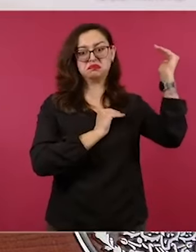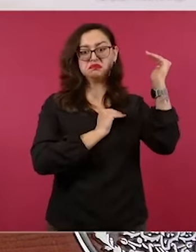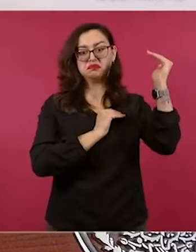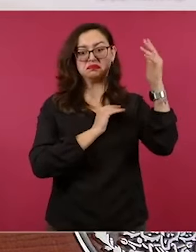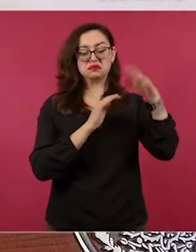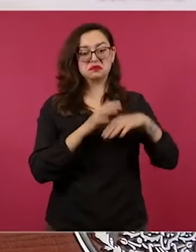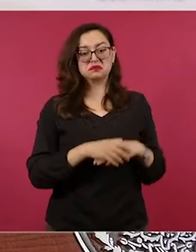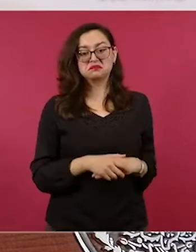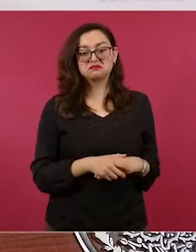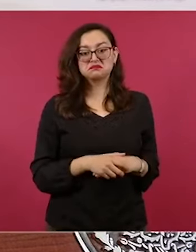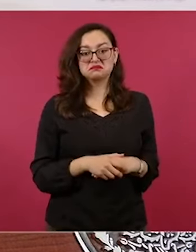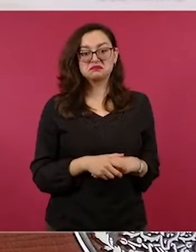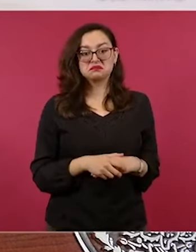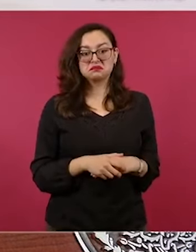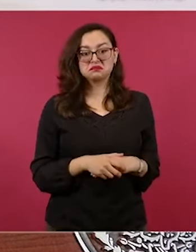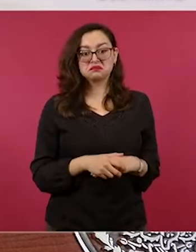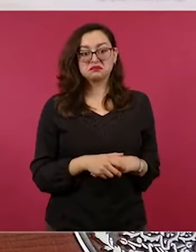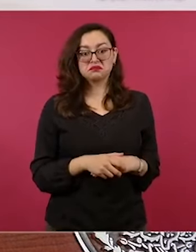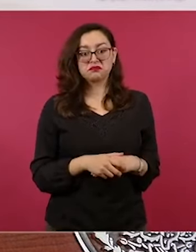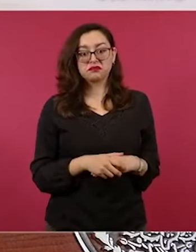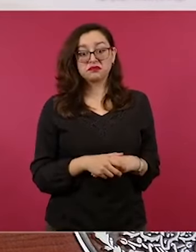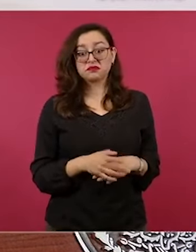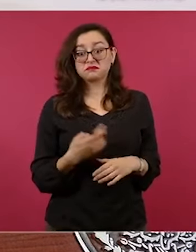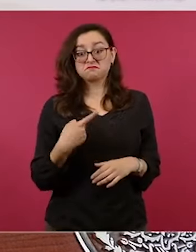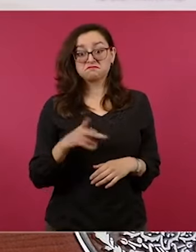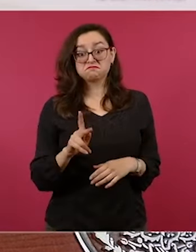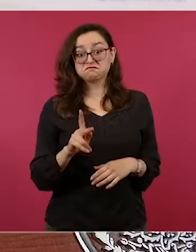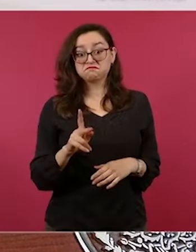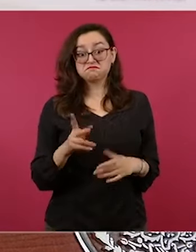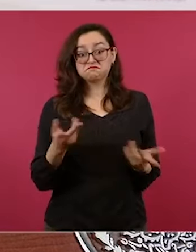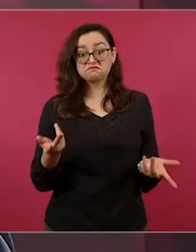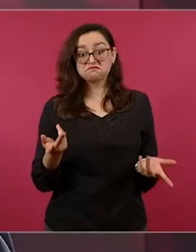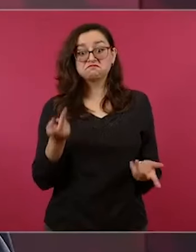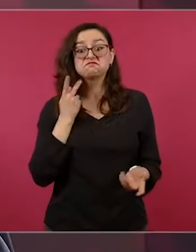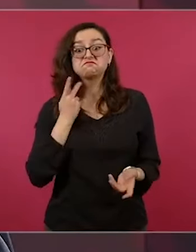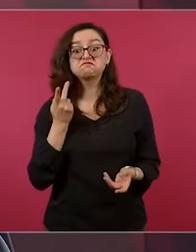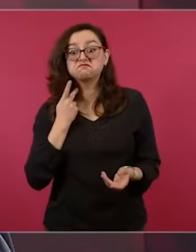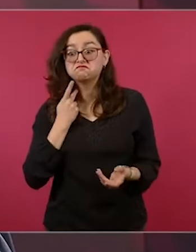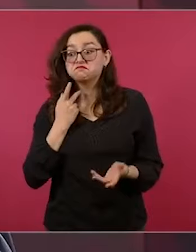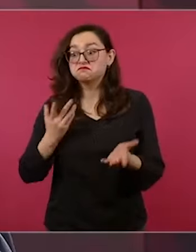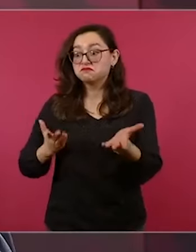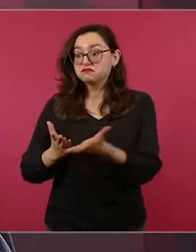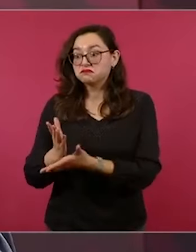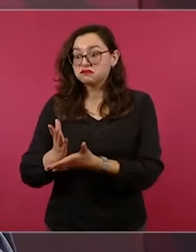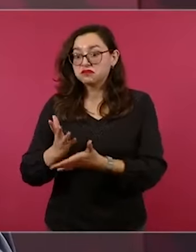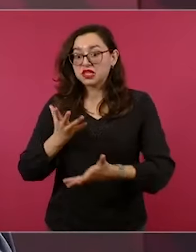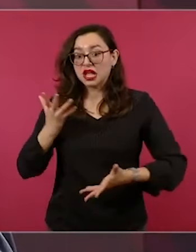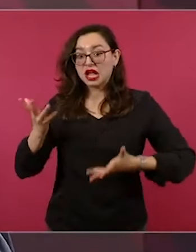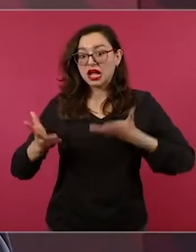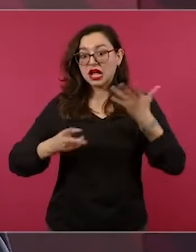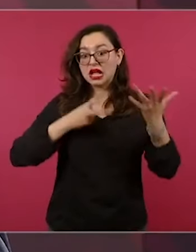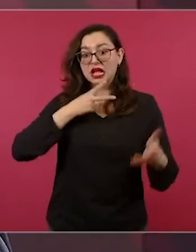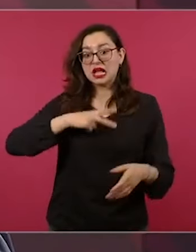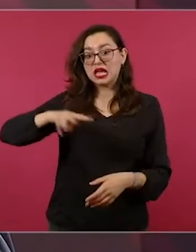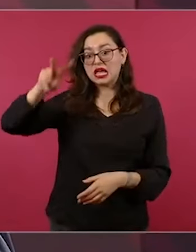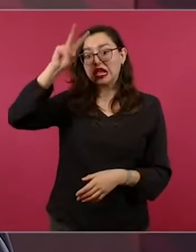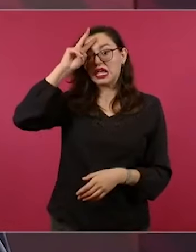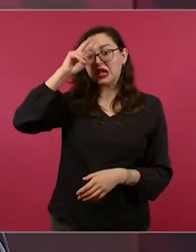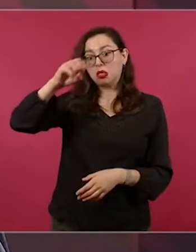muy neófito, mucha ignorancia.